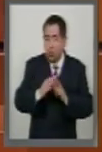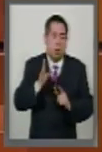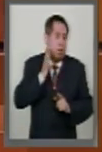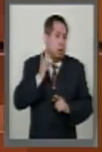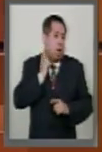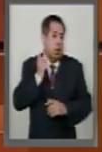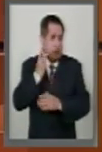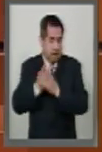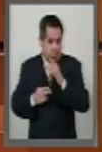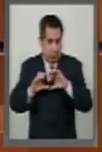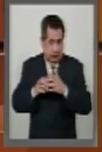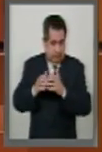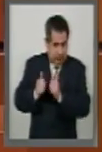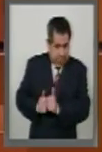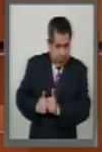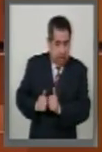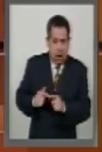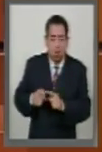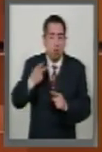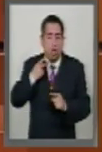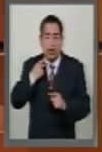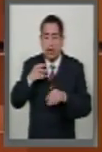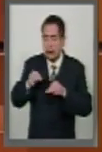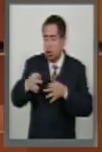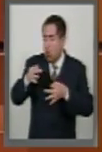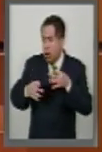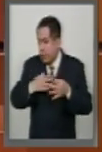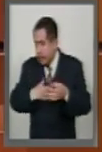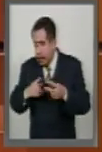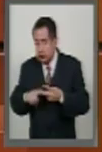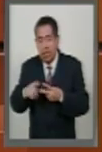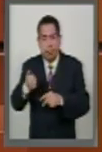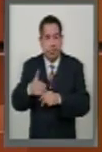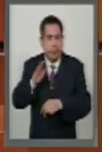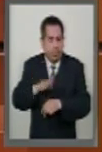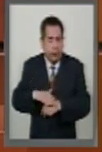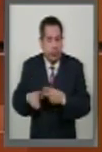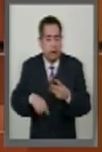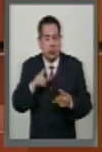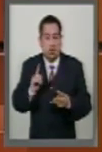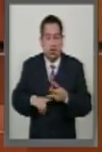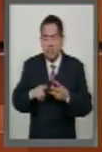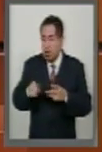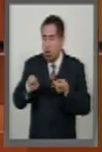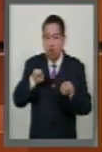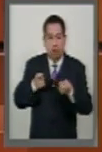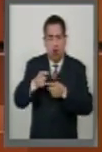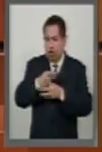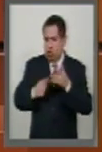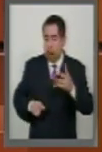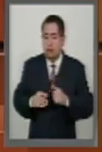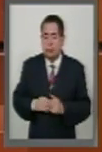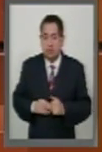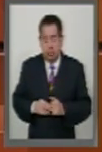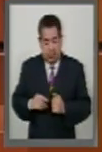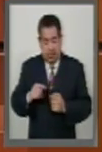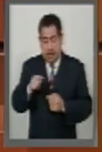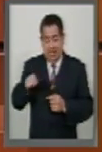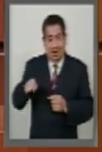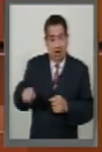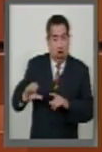desempeña funciones políticas, jurídicas, administrativas y de control. Este órgano